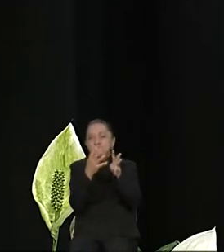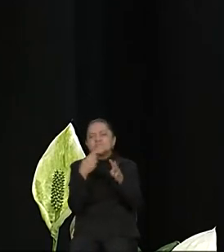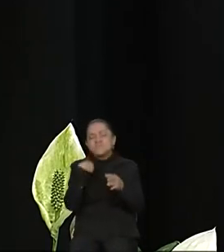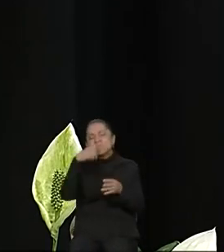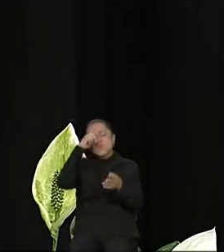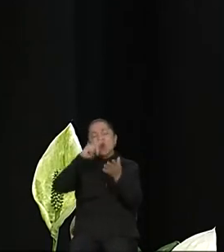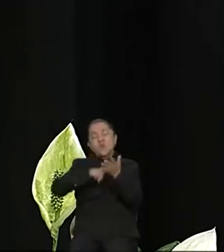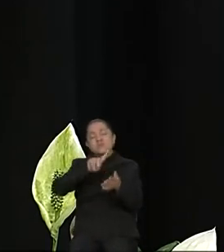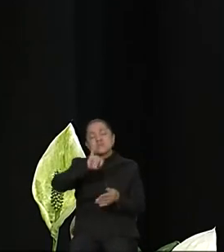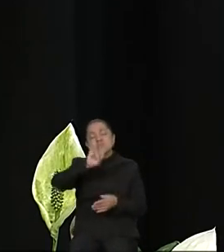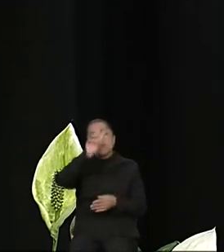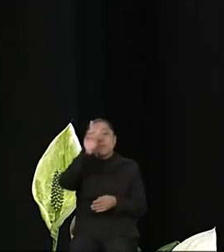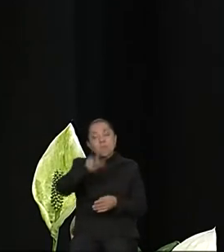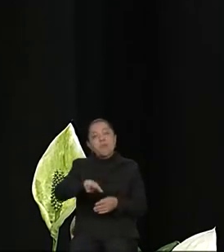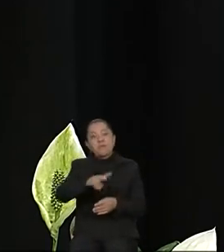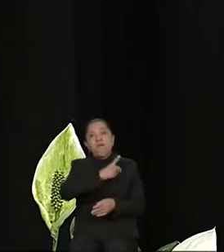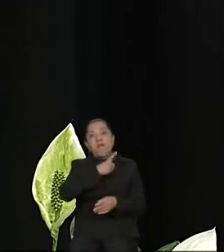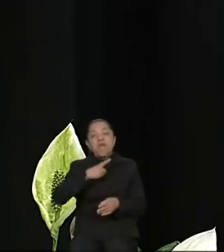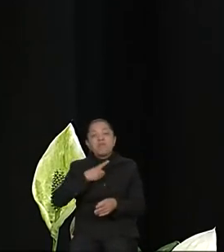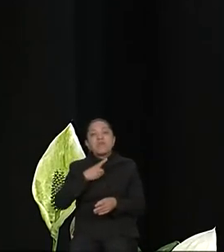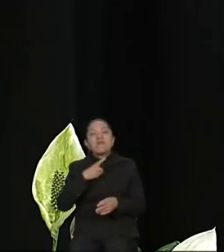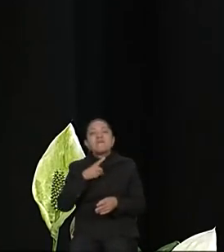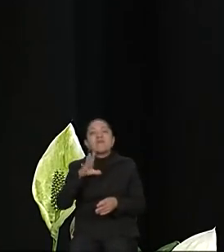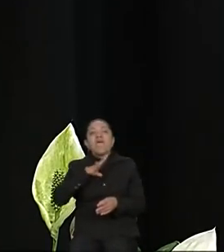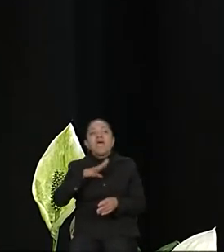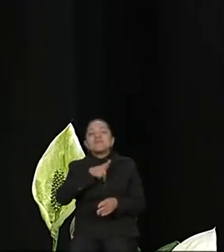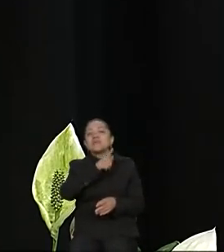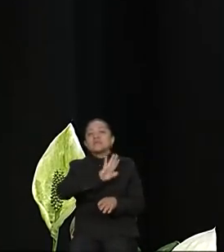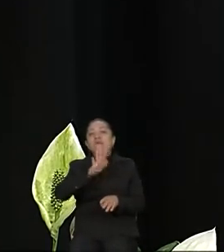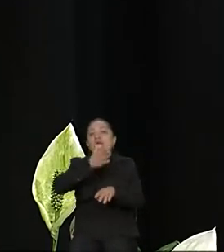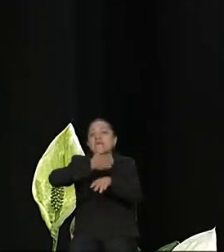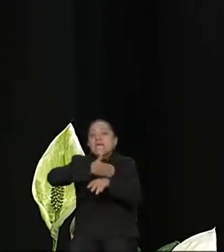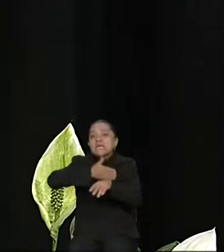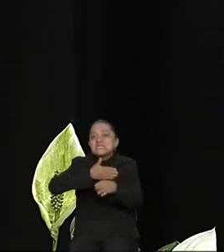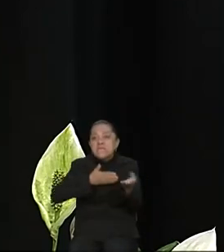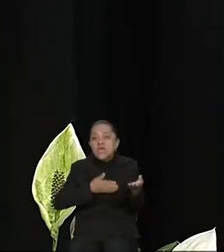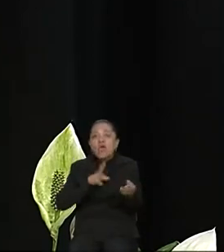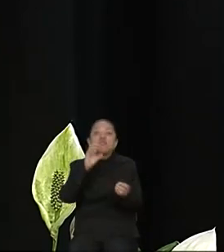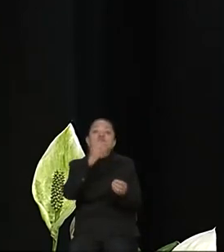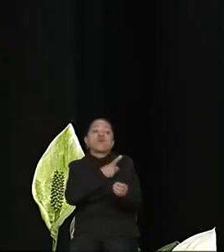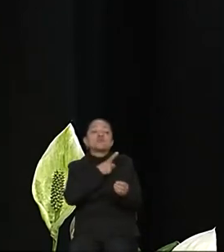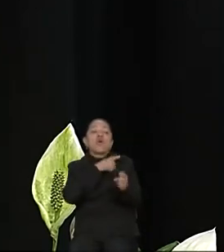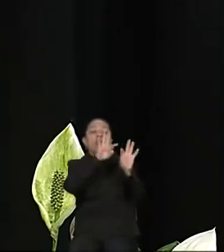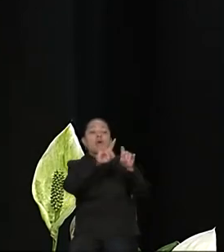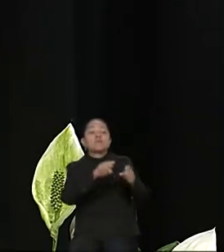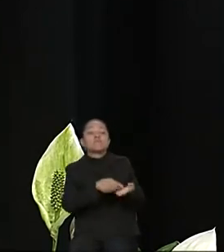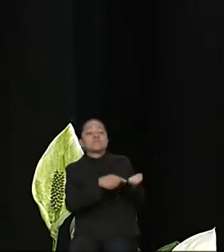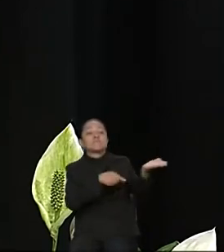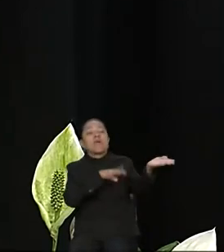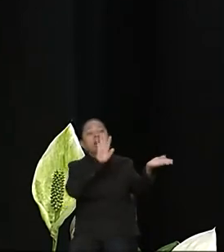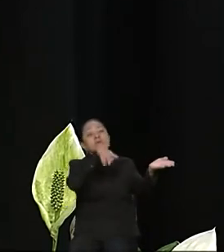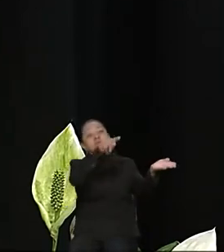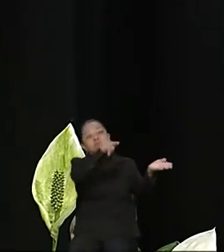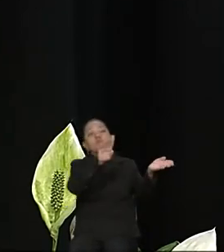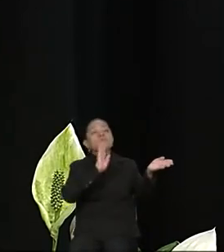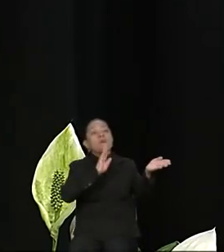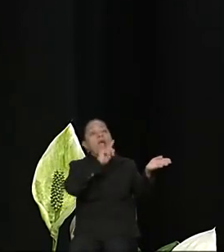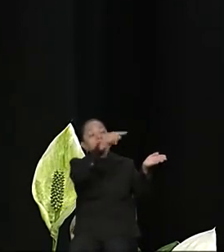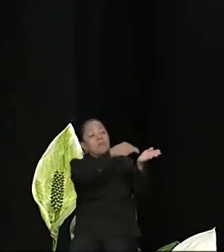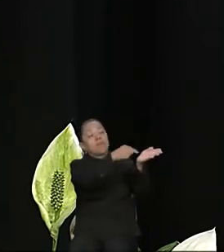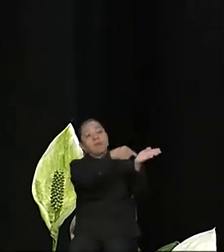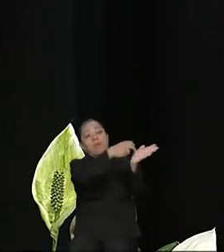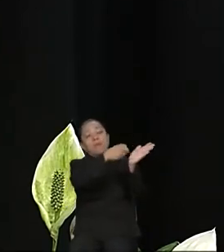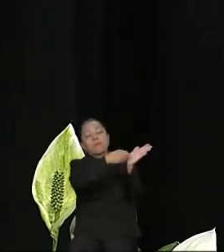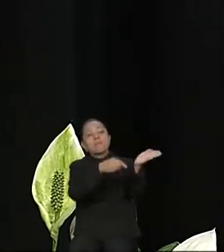efectivamente, se tiene que aplicar una sanción y no dejarse solamente en una recomendación que sirven para el